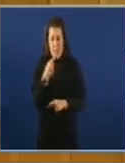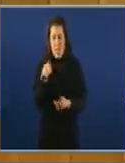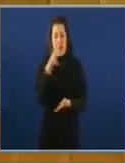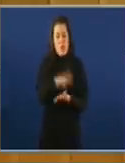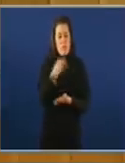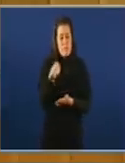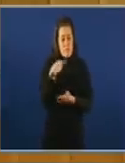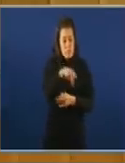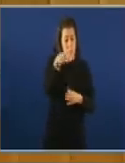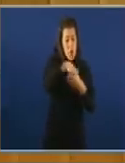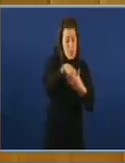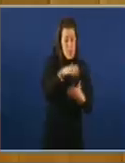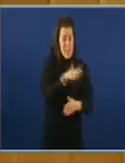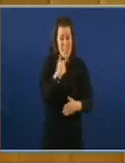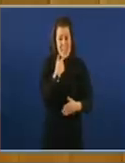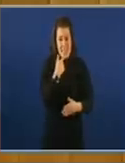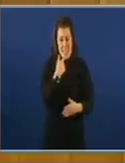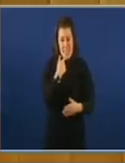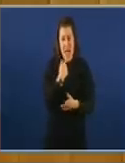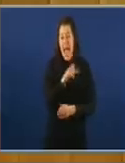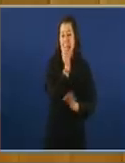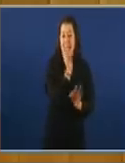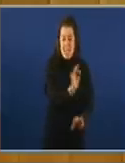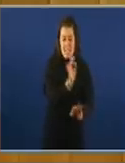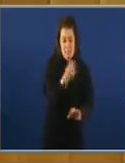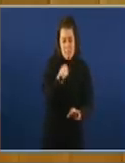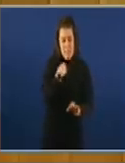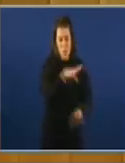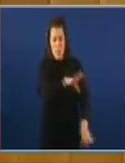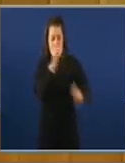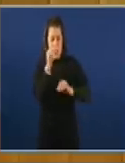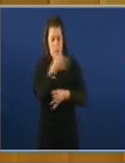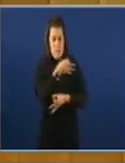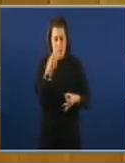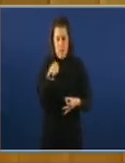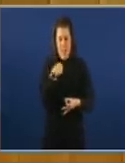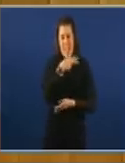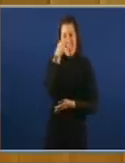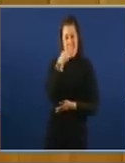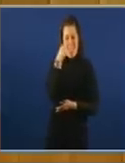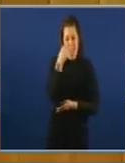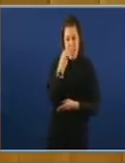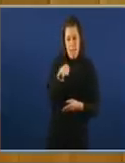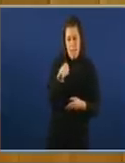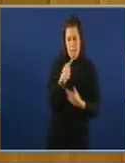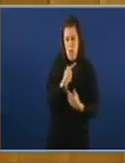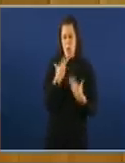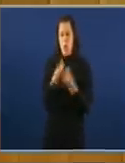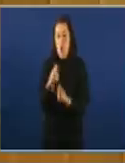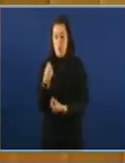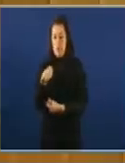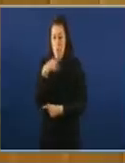certo que o contenido despide unha evidente manipulación interesada de conectarlo con un sobrebovenido narcotraficante